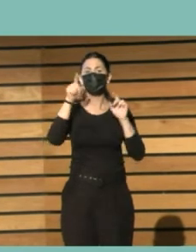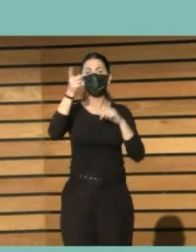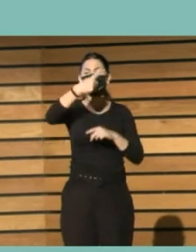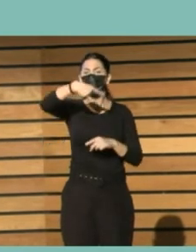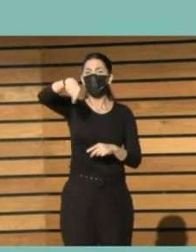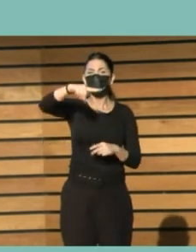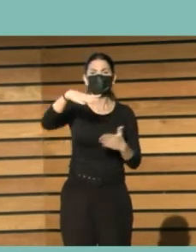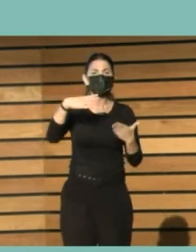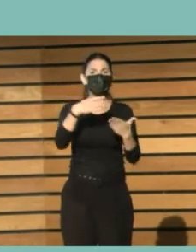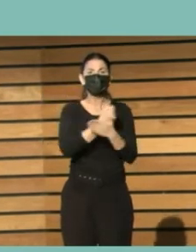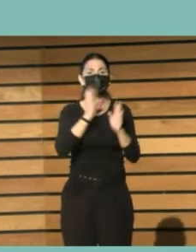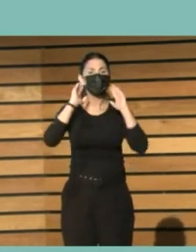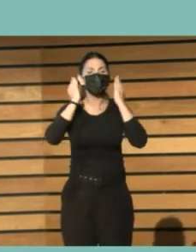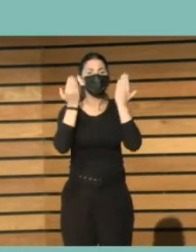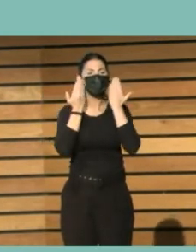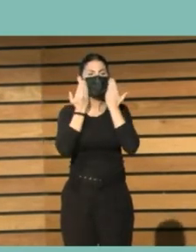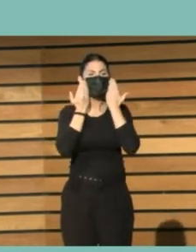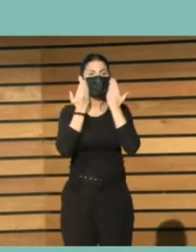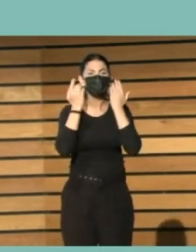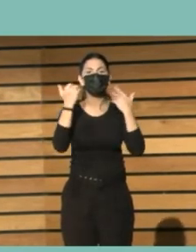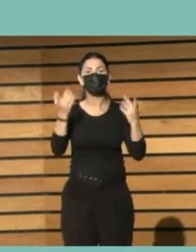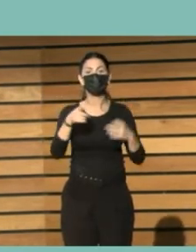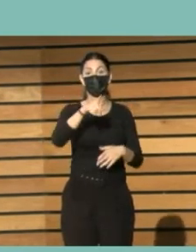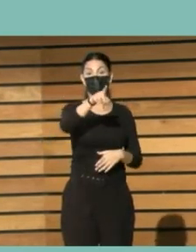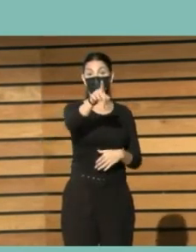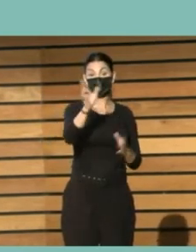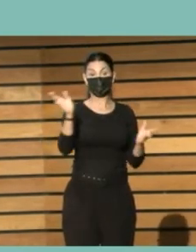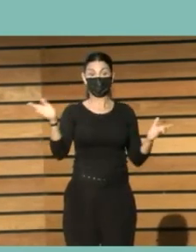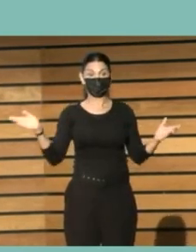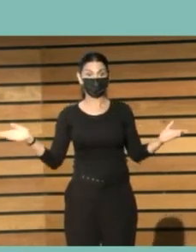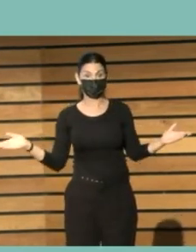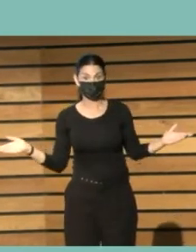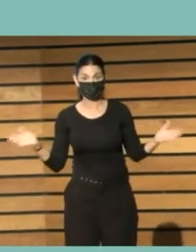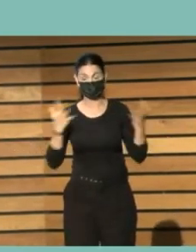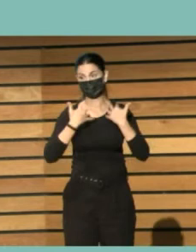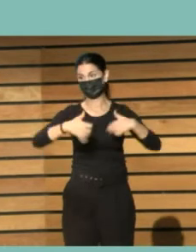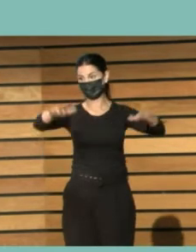todos los congresos? Es que tenemos un premio. Nada.